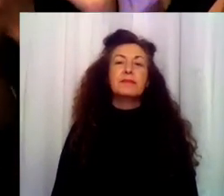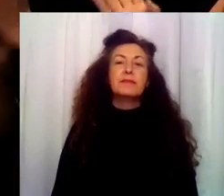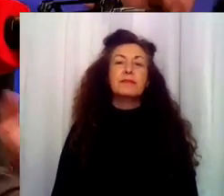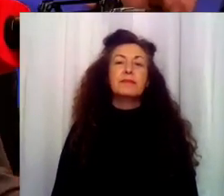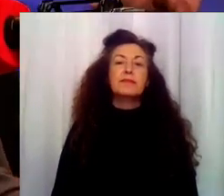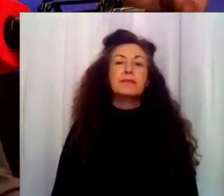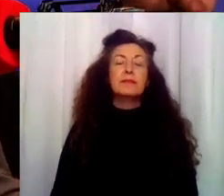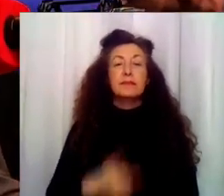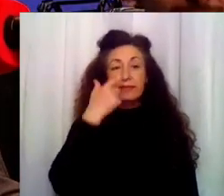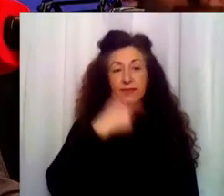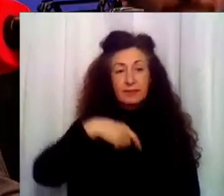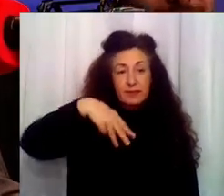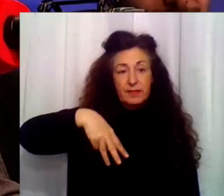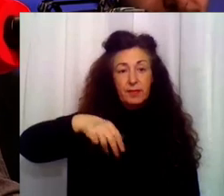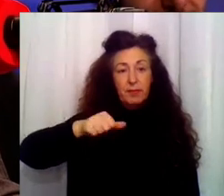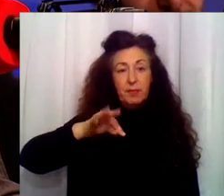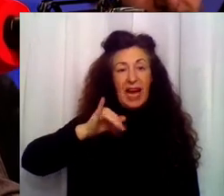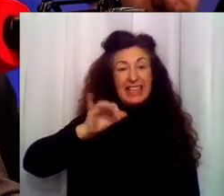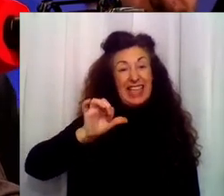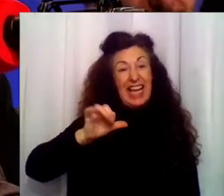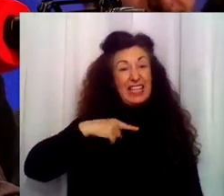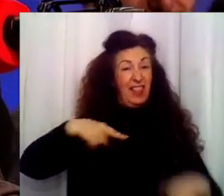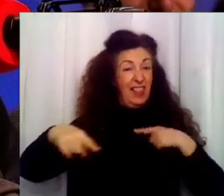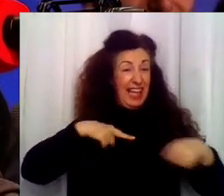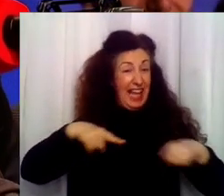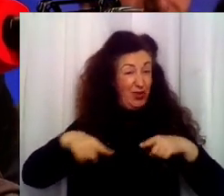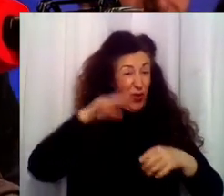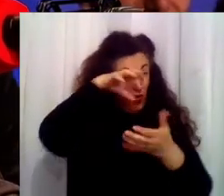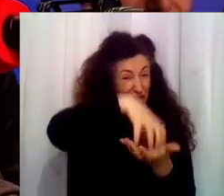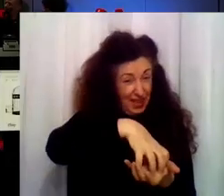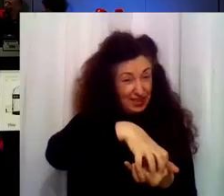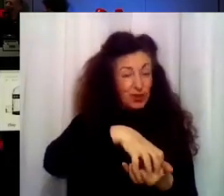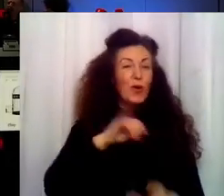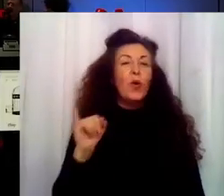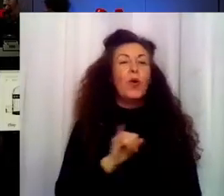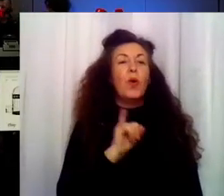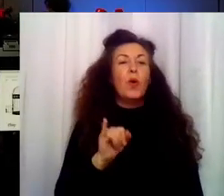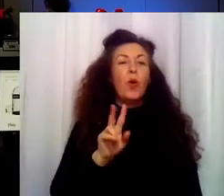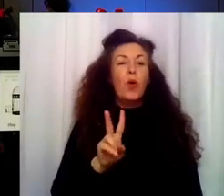Como Matías Carmona, el sosegado director del Centro de Rehabilitación, Juan Mejías.